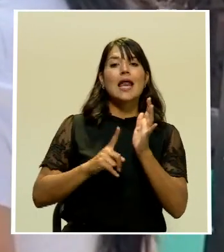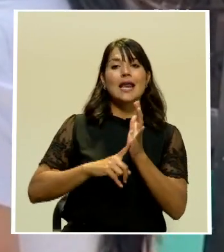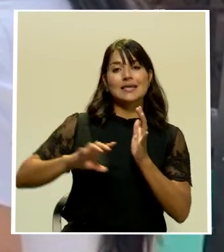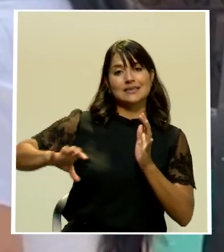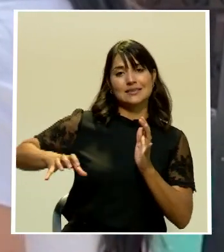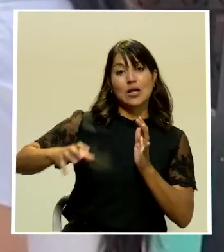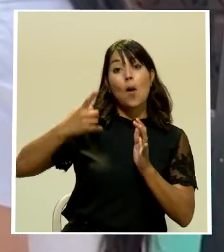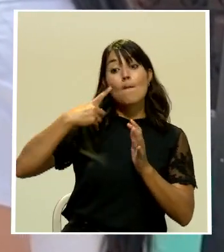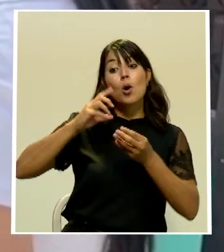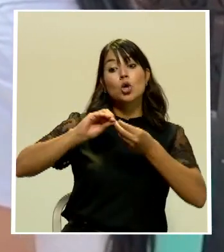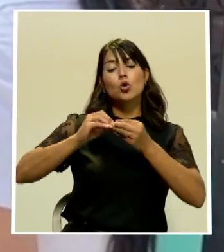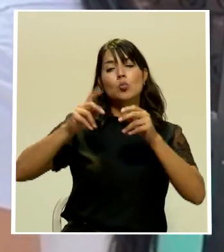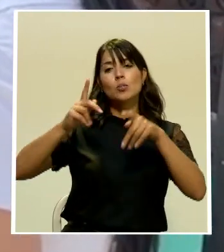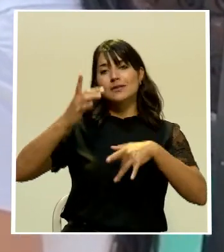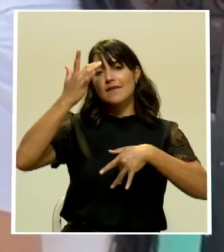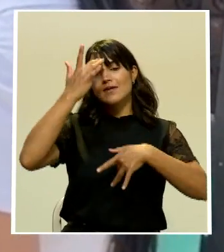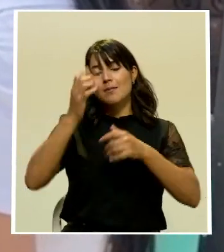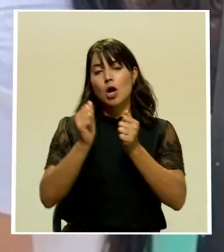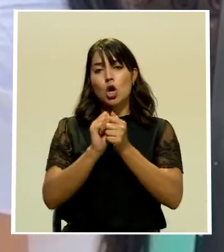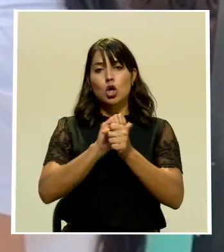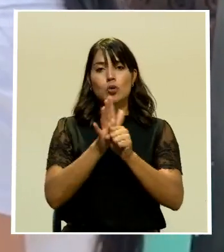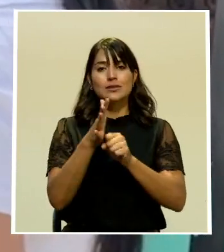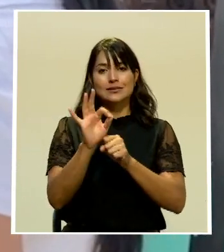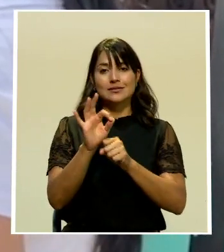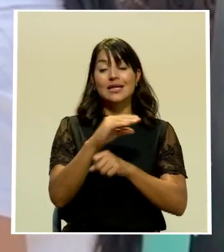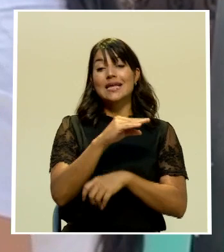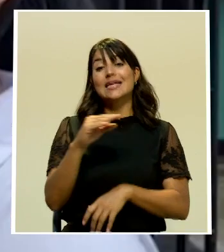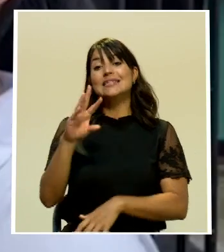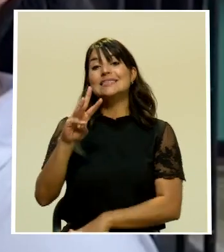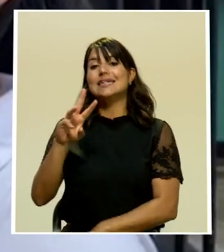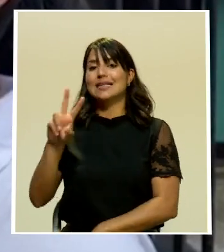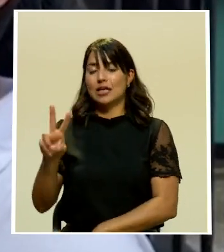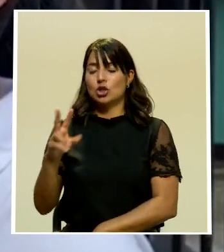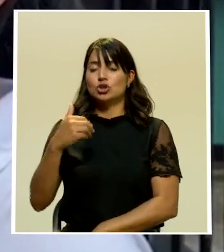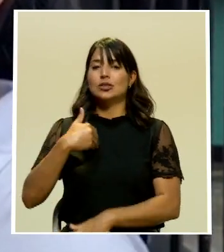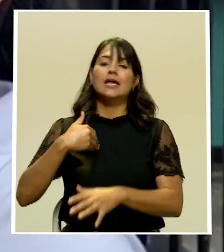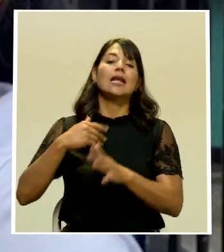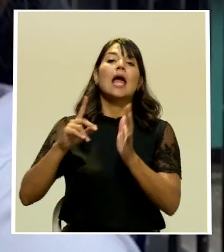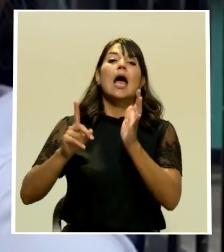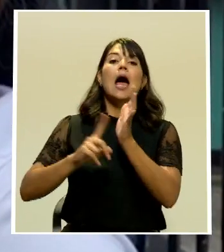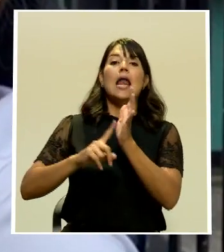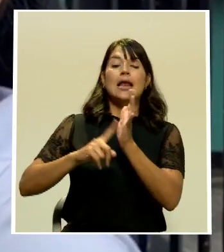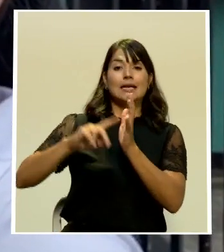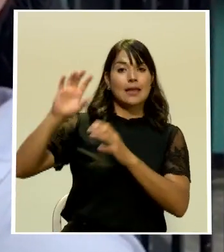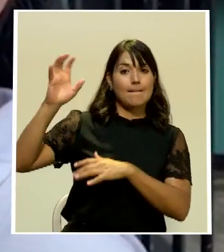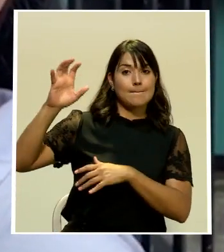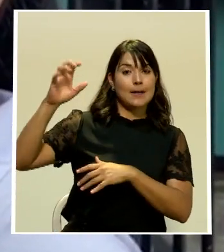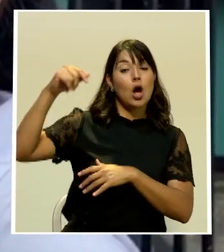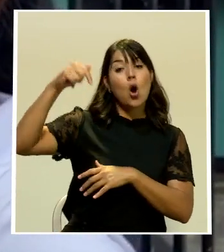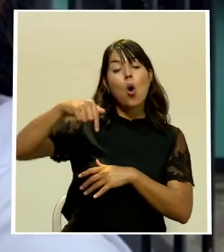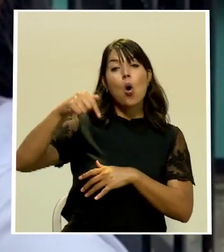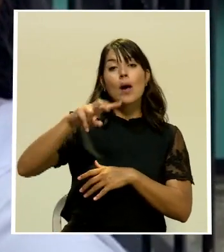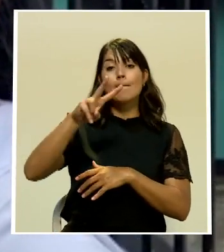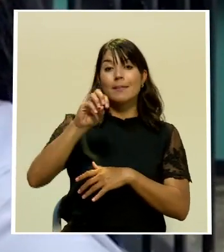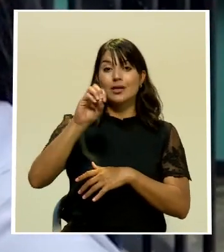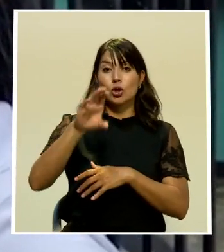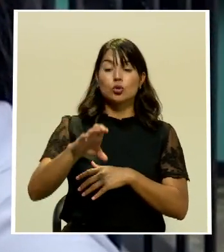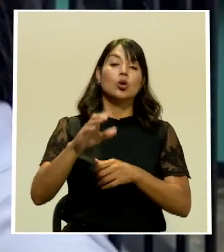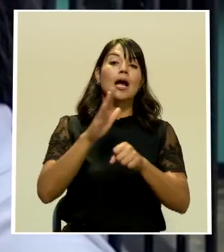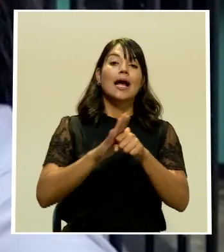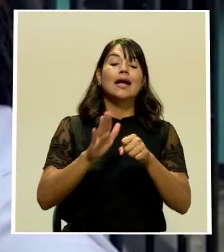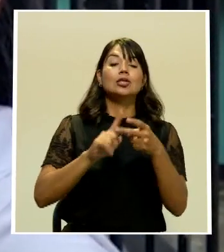número de contagios de COVID-19 y 62 en alerta amarilla para este 20 de octubre caña santo domingo